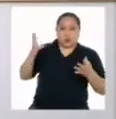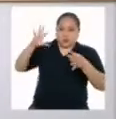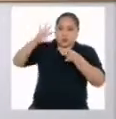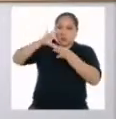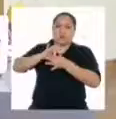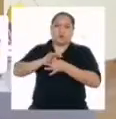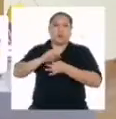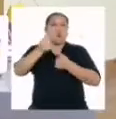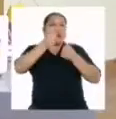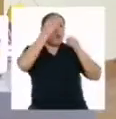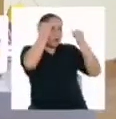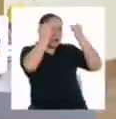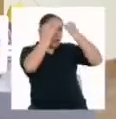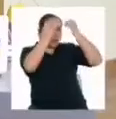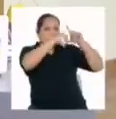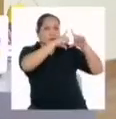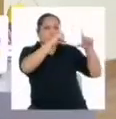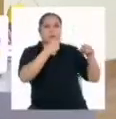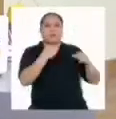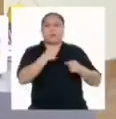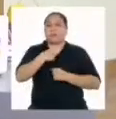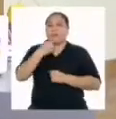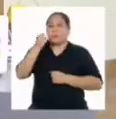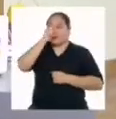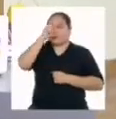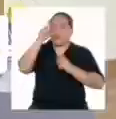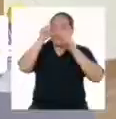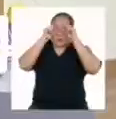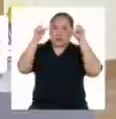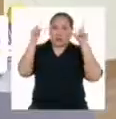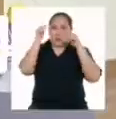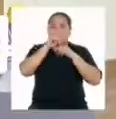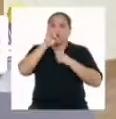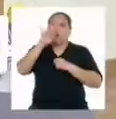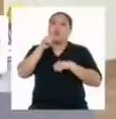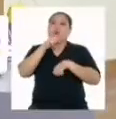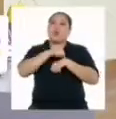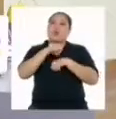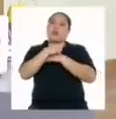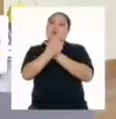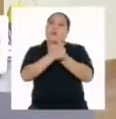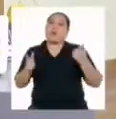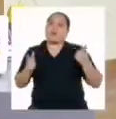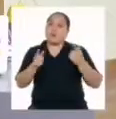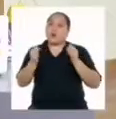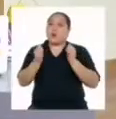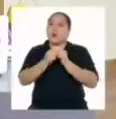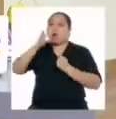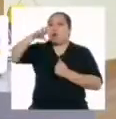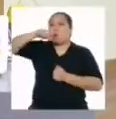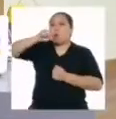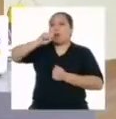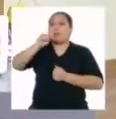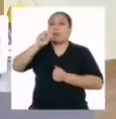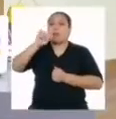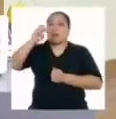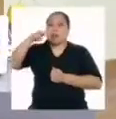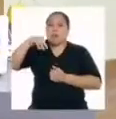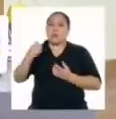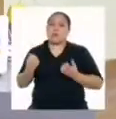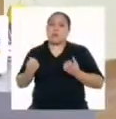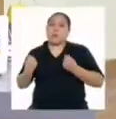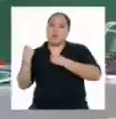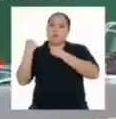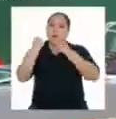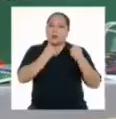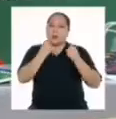destacarían de este párrafo? Personalmente, me llamó la atención que se refiere a que a través del uso del tiempo libre y los pasatiempos, se pueden fortalecer